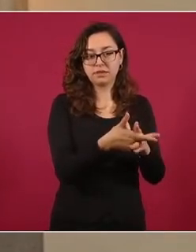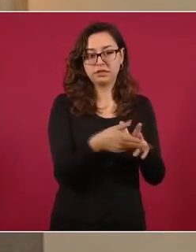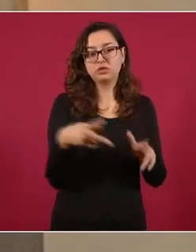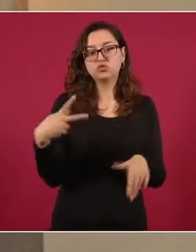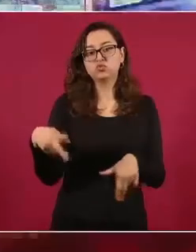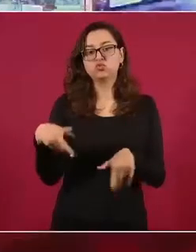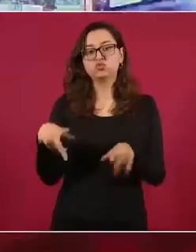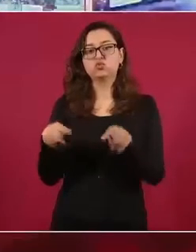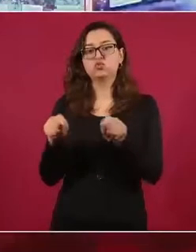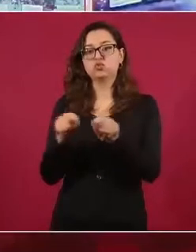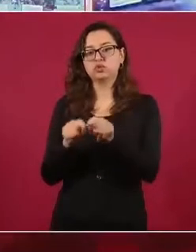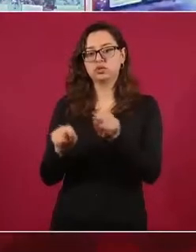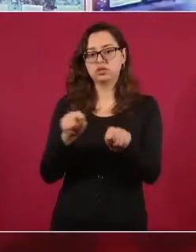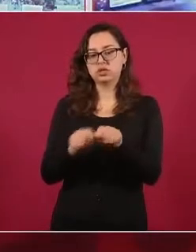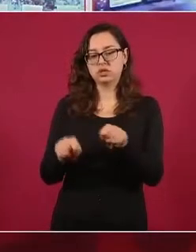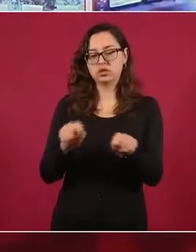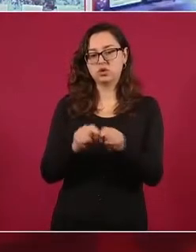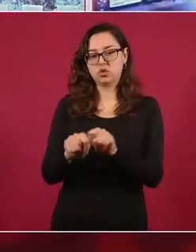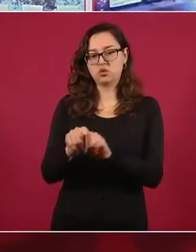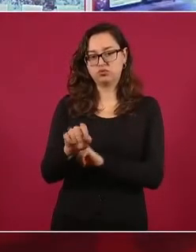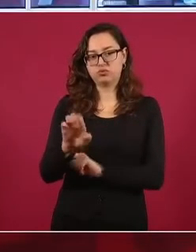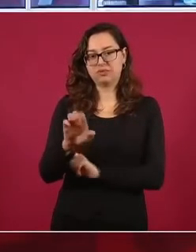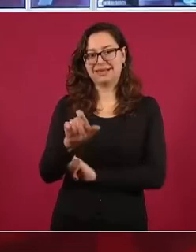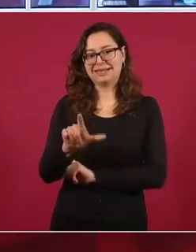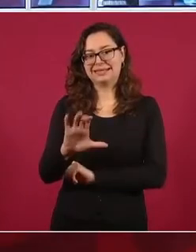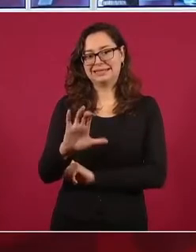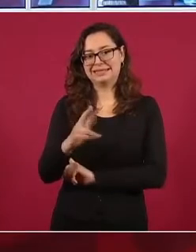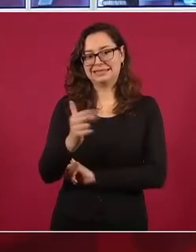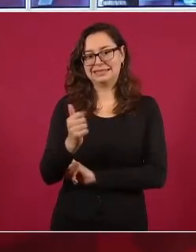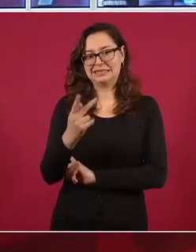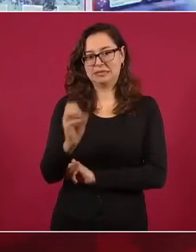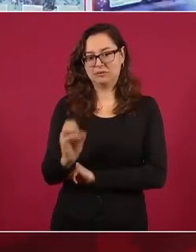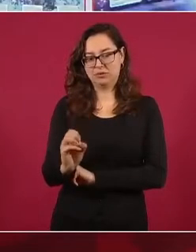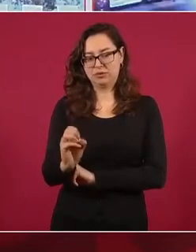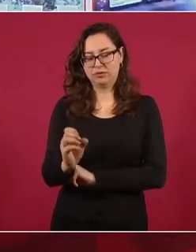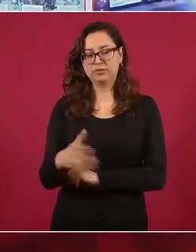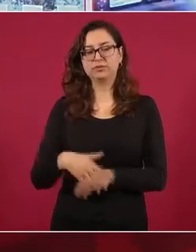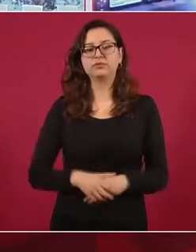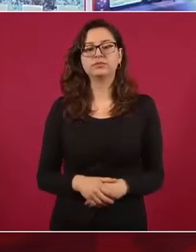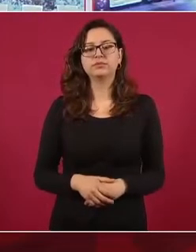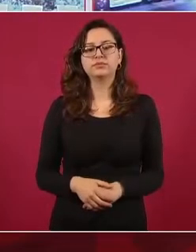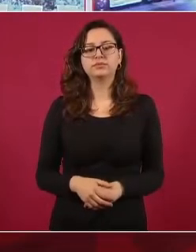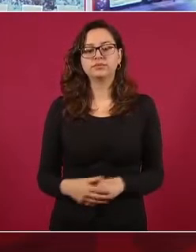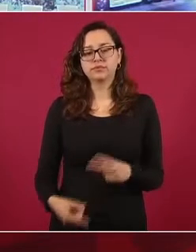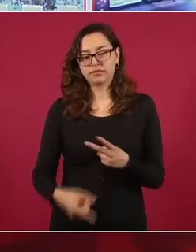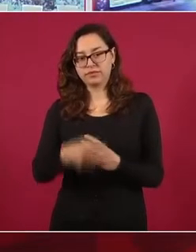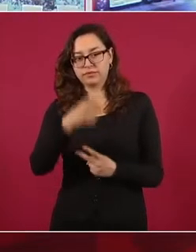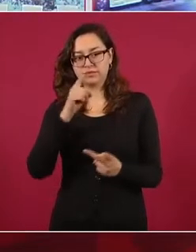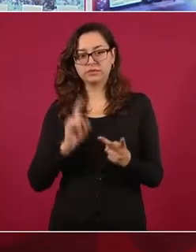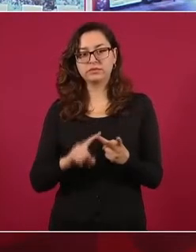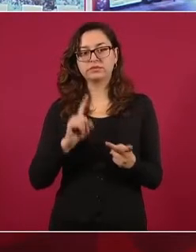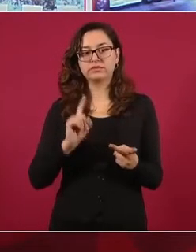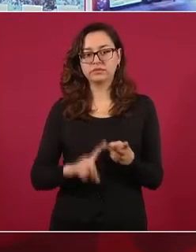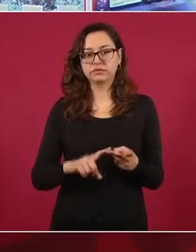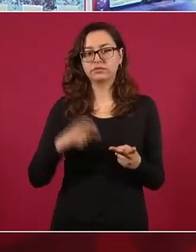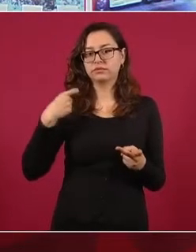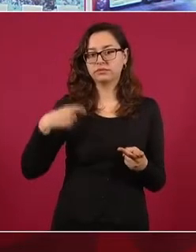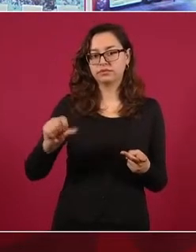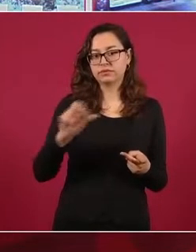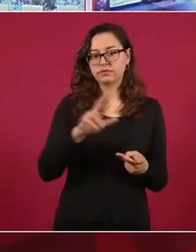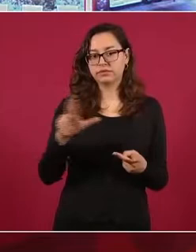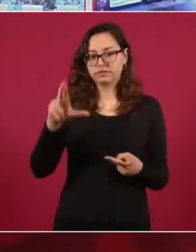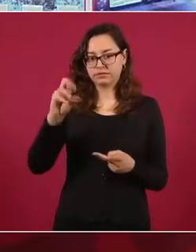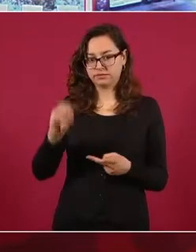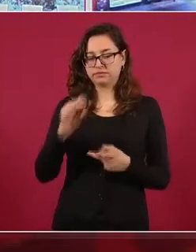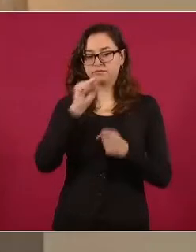Chapo Guzmán. Siguiente. Perdón, antes, en Benito Juárez, Quintana Roo, también la detención de una persona